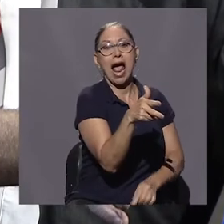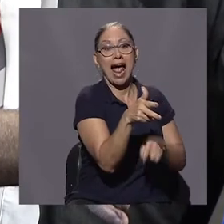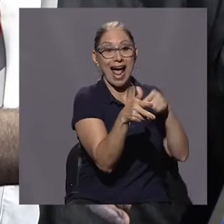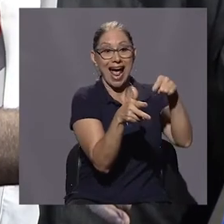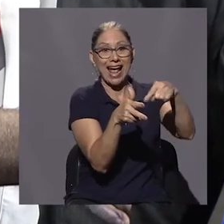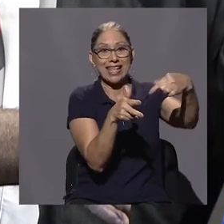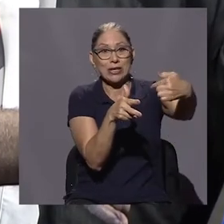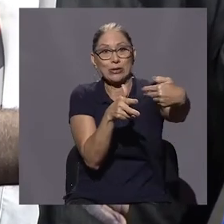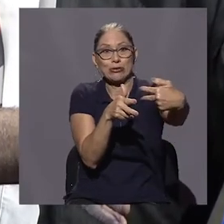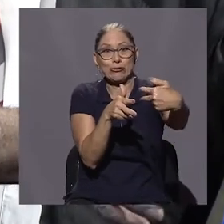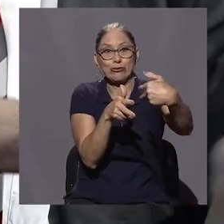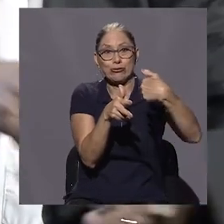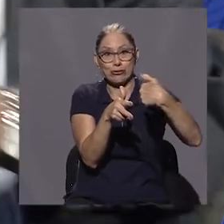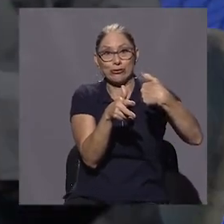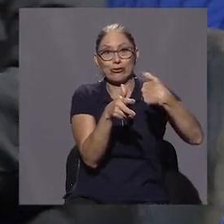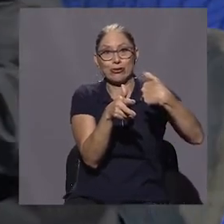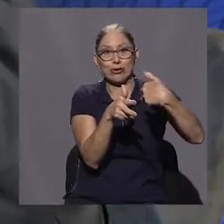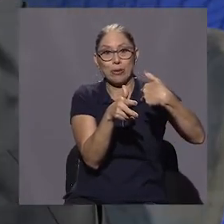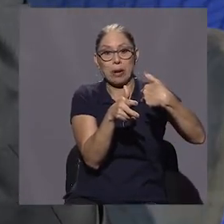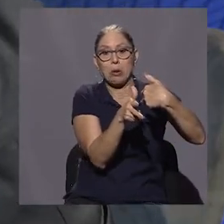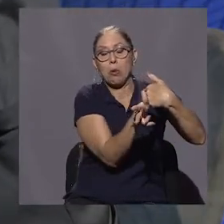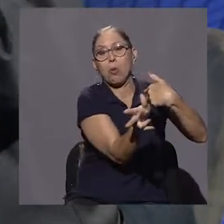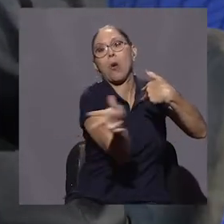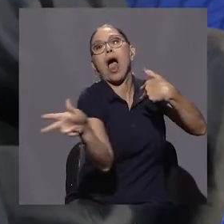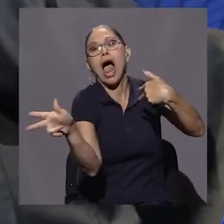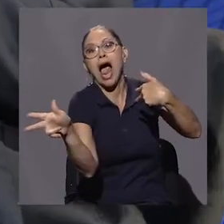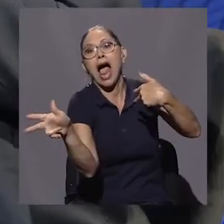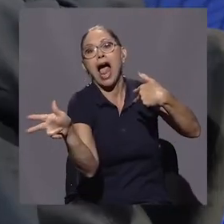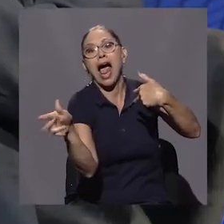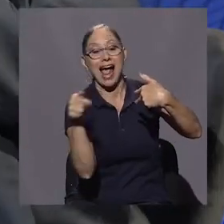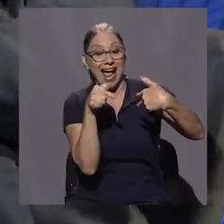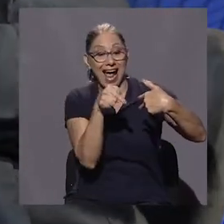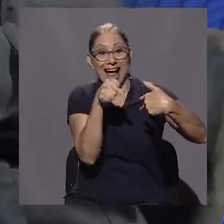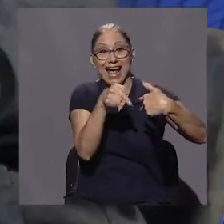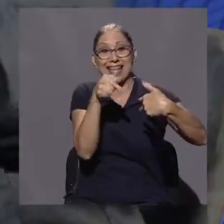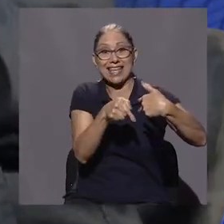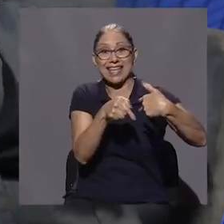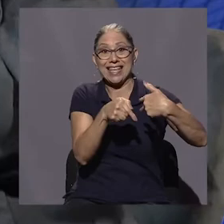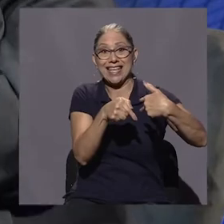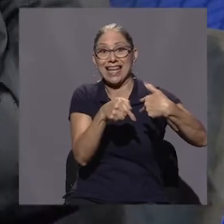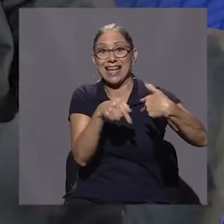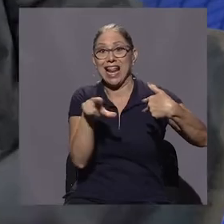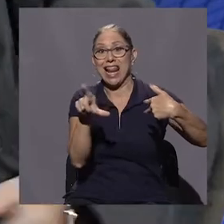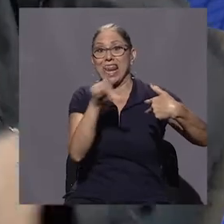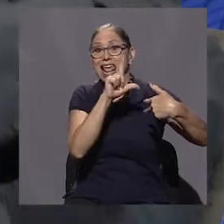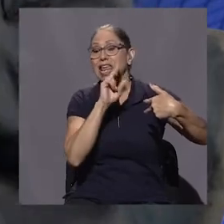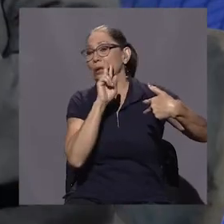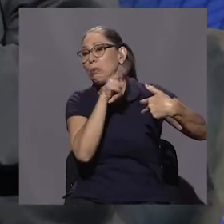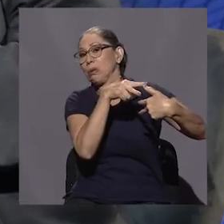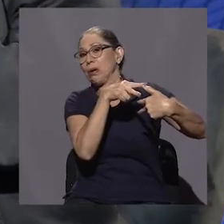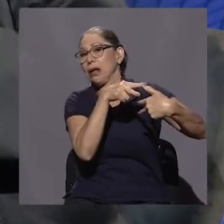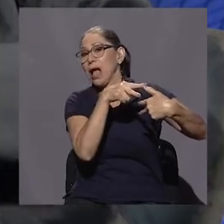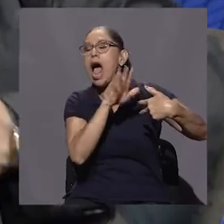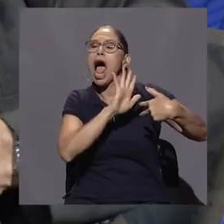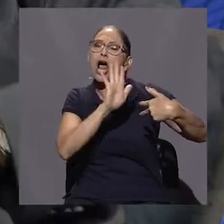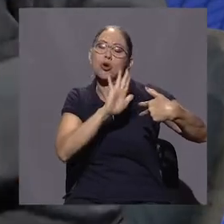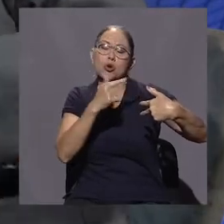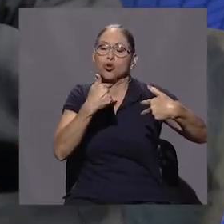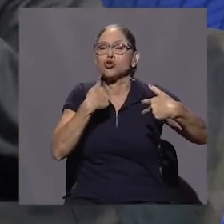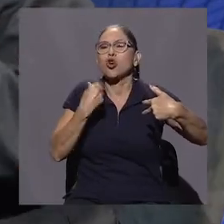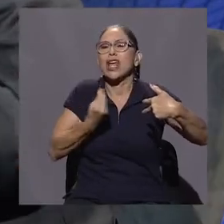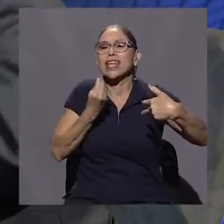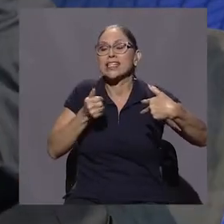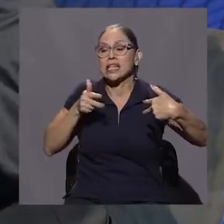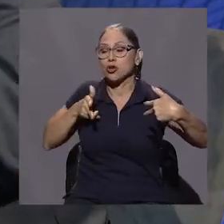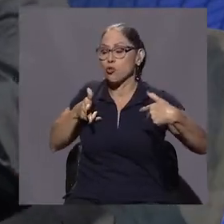pero como resulta que después tomé el camino correcto, una vez que evadí el hueco, ya